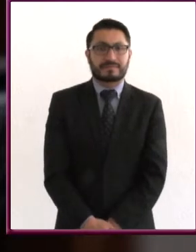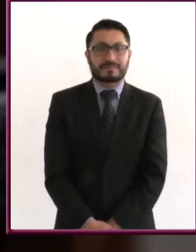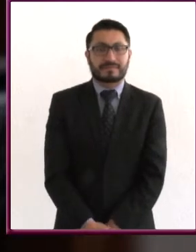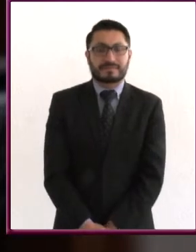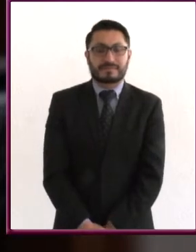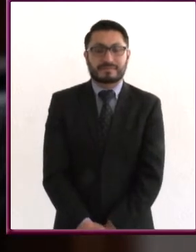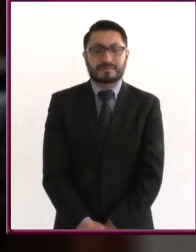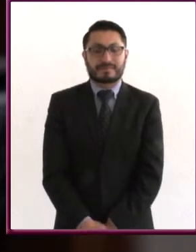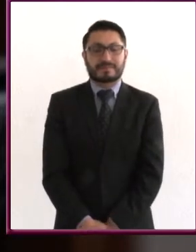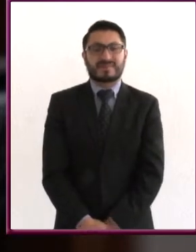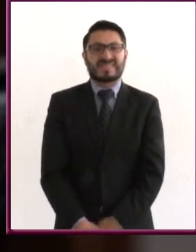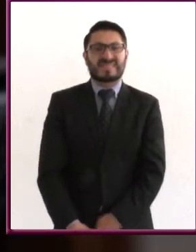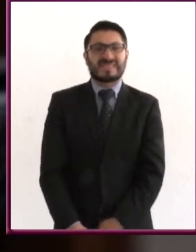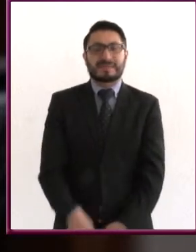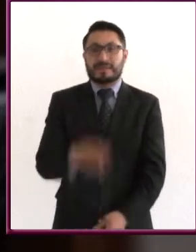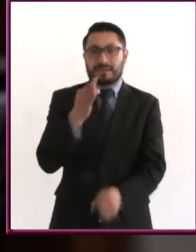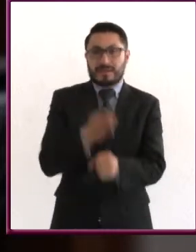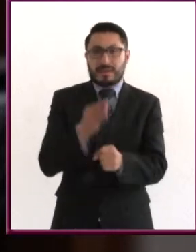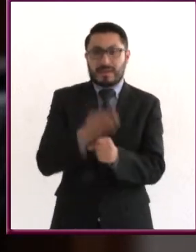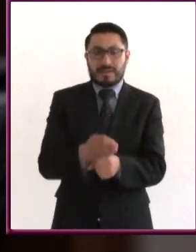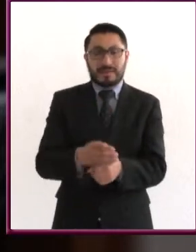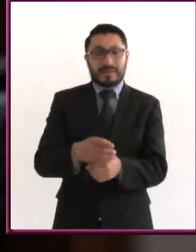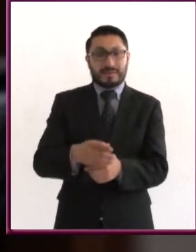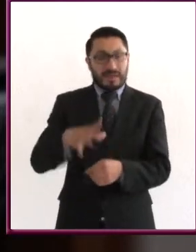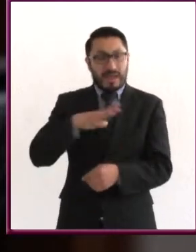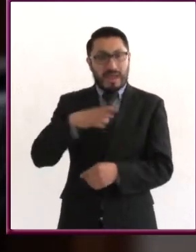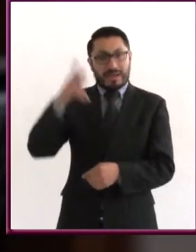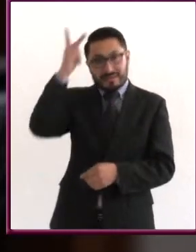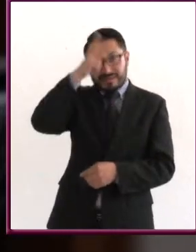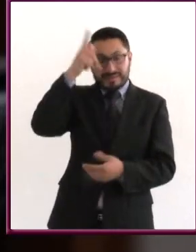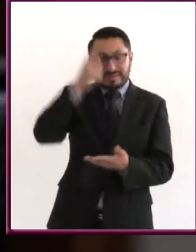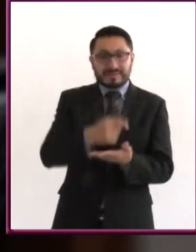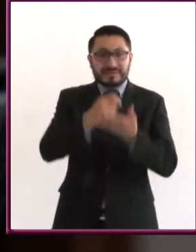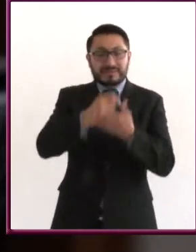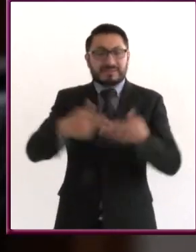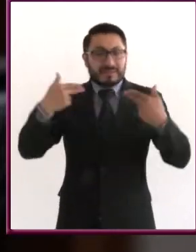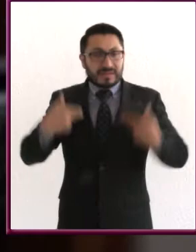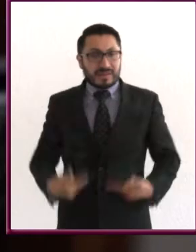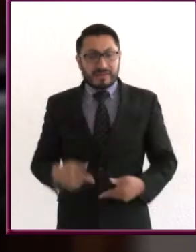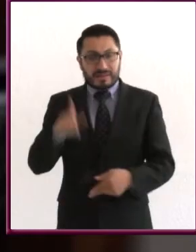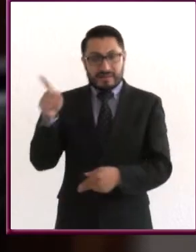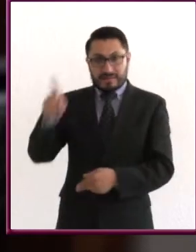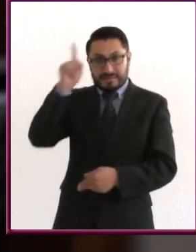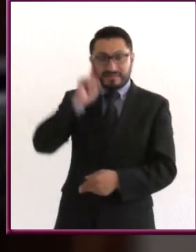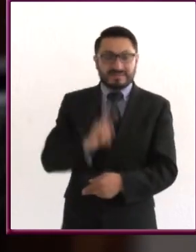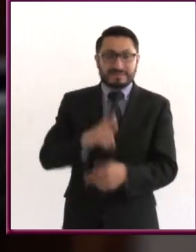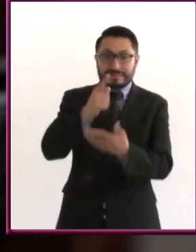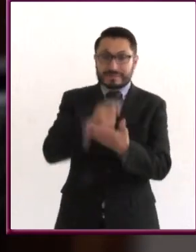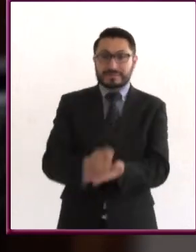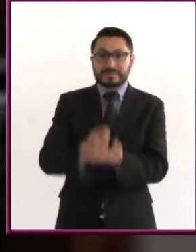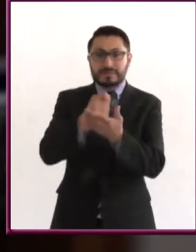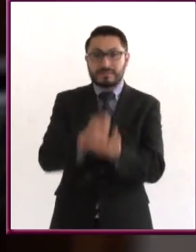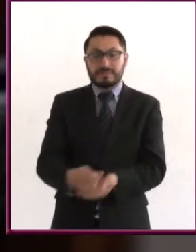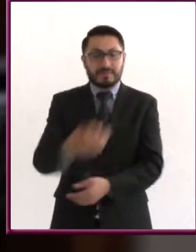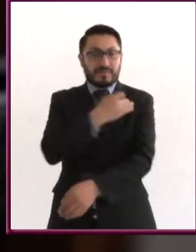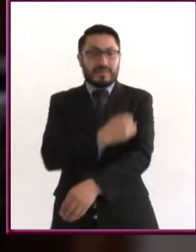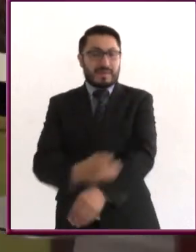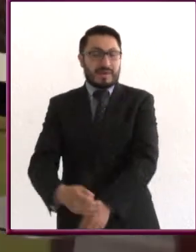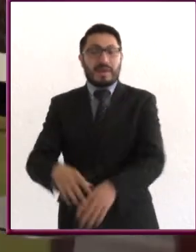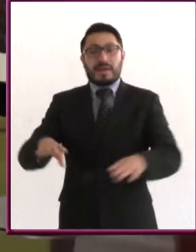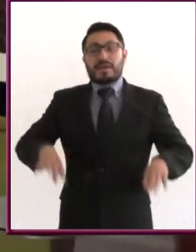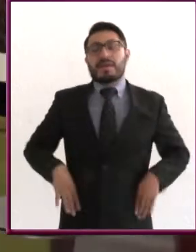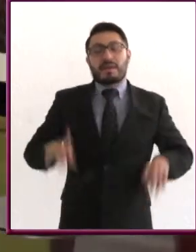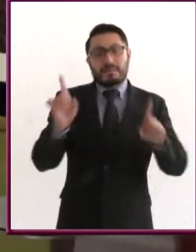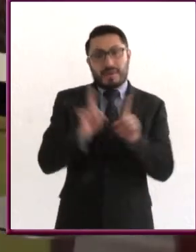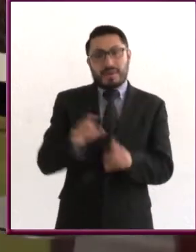Nos encontramos con Yasmin Name, psicoterapeuta humanista especializada en terapia gestalt, familiar y de pareja.